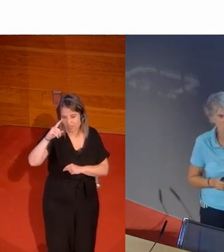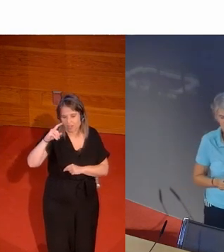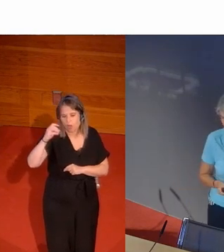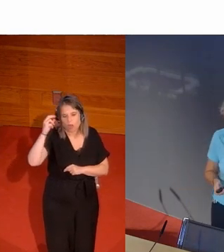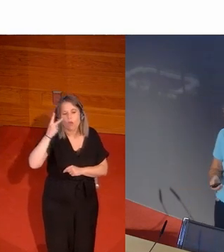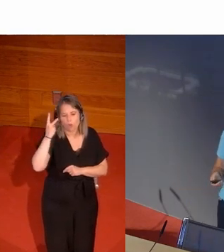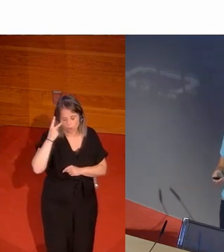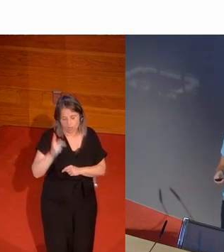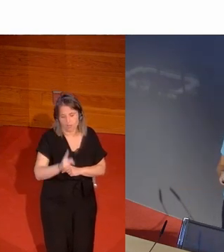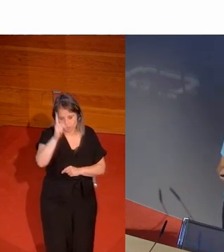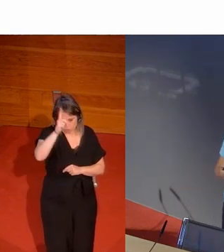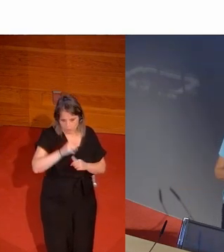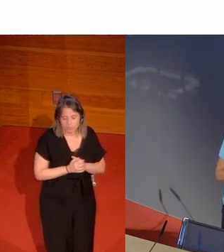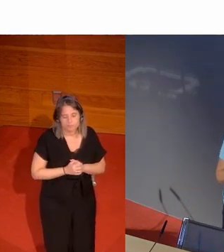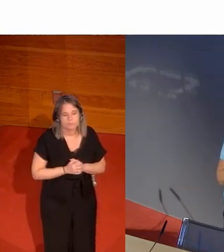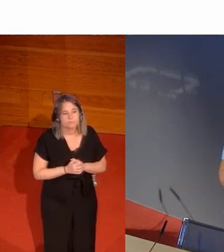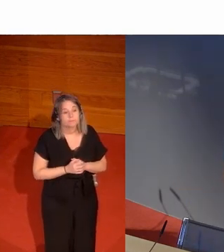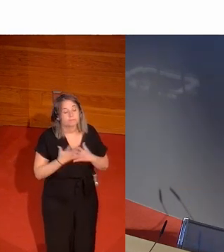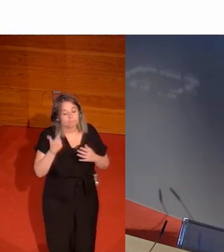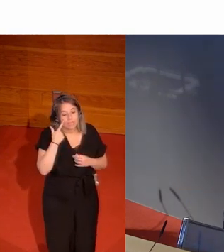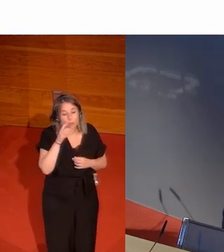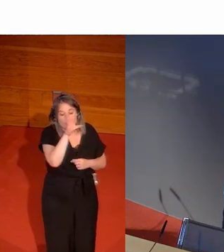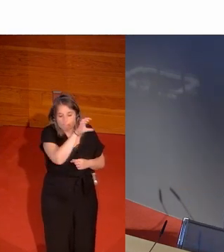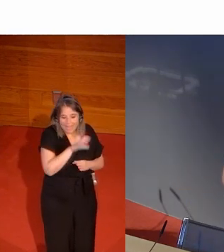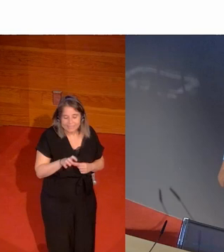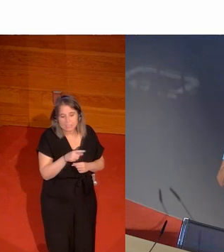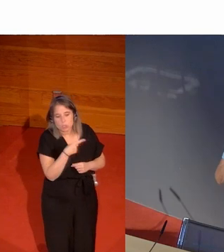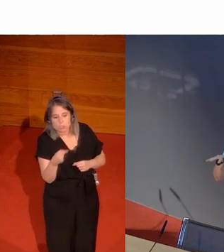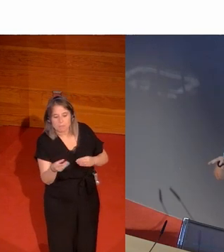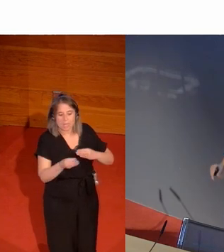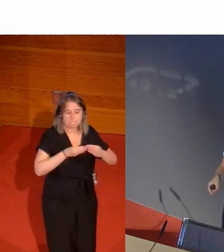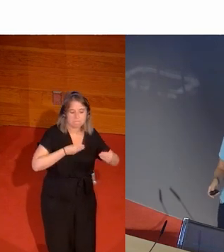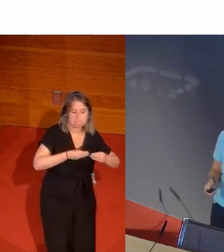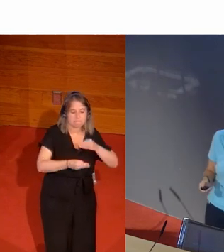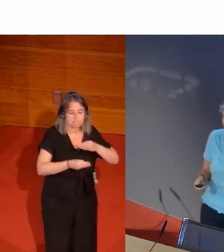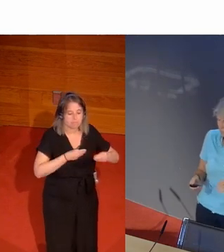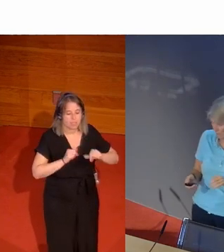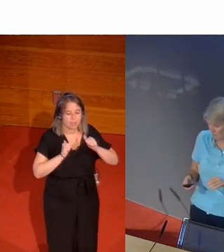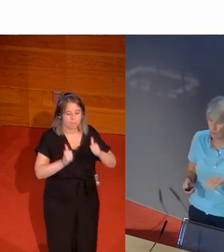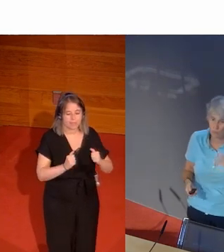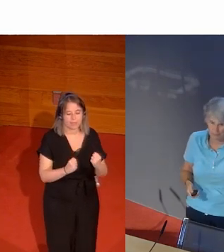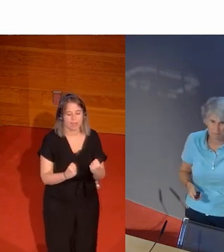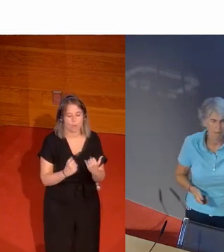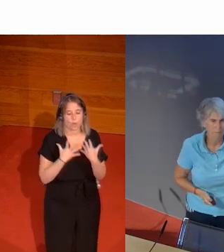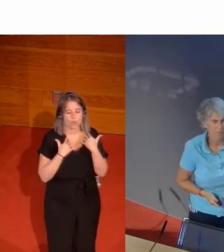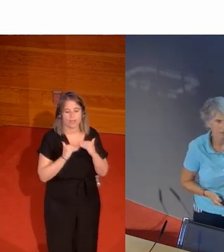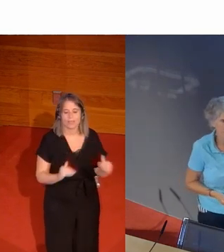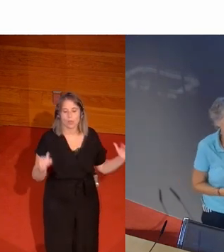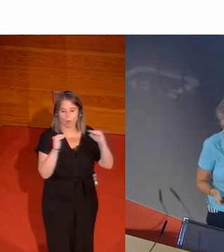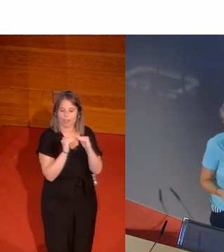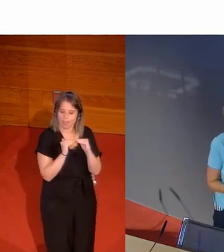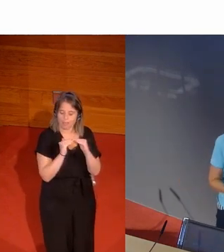pensamiento de la Unión Soviética pero todos los demás países son permeables y va calando un poco la situación de igualdad